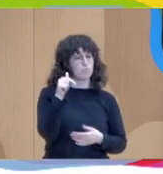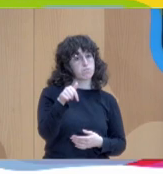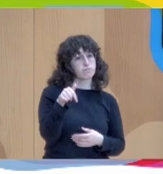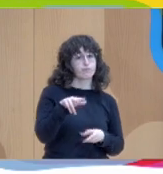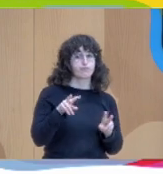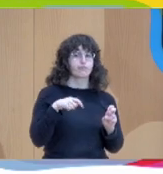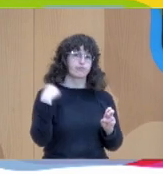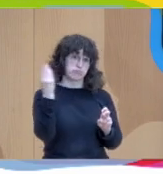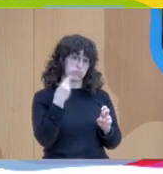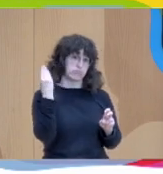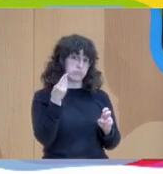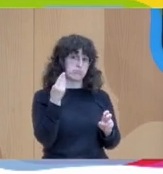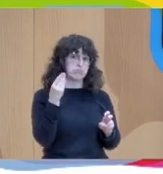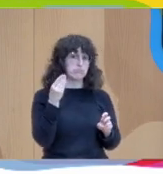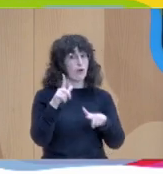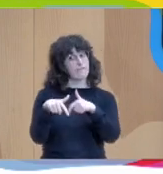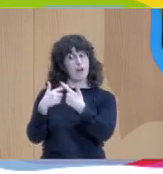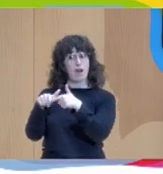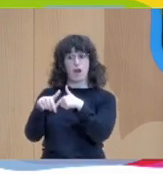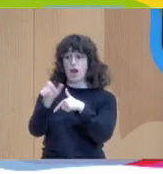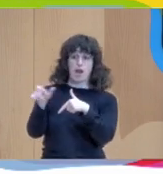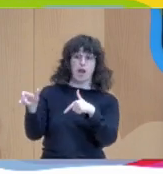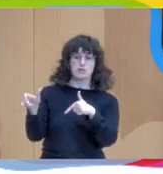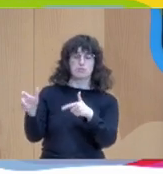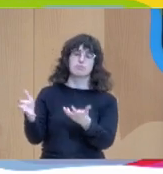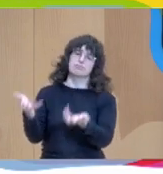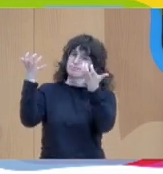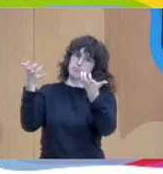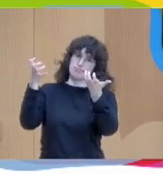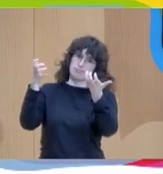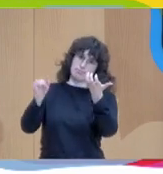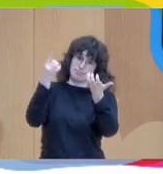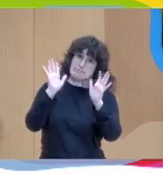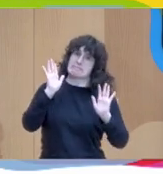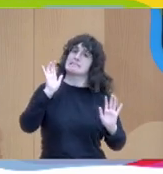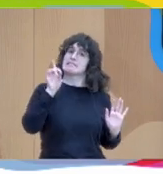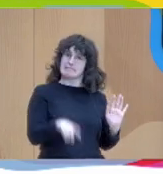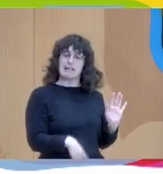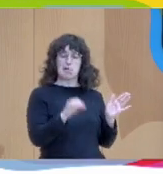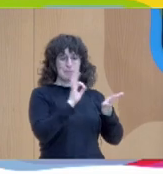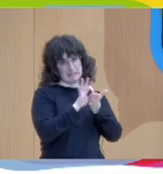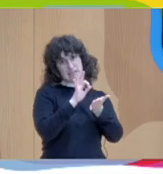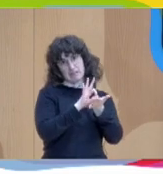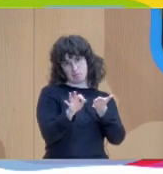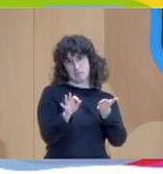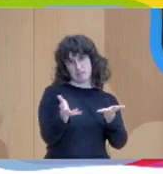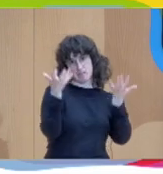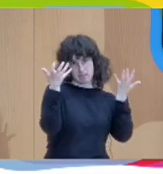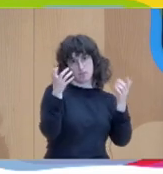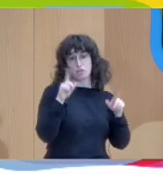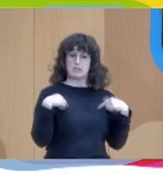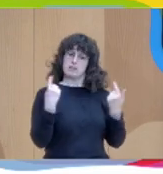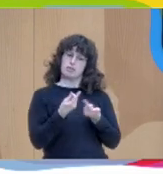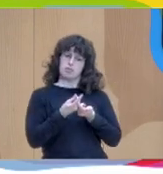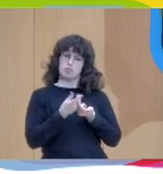las familias serán las primeras beneficiadas y los servicios también y luego nosotros tendremos una satisfacción